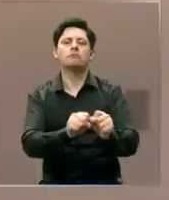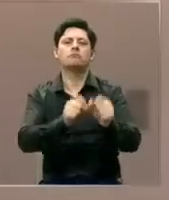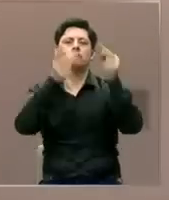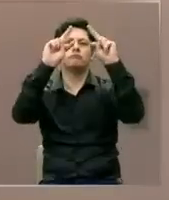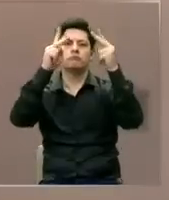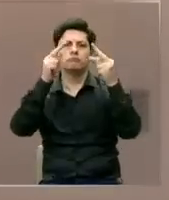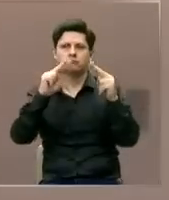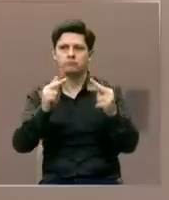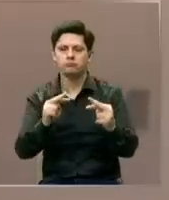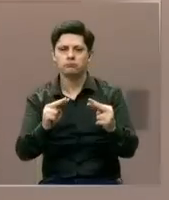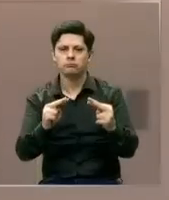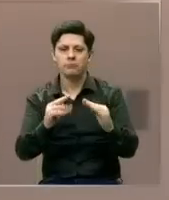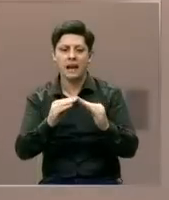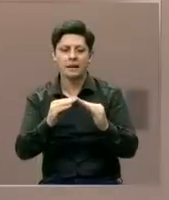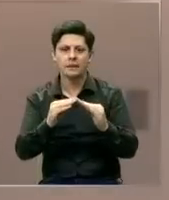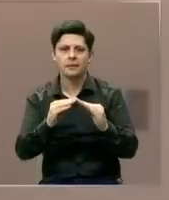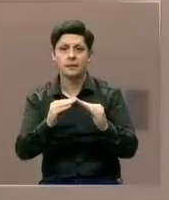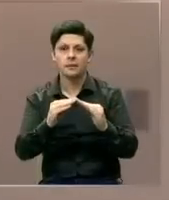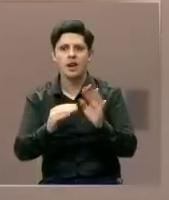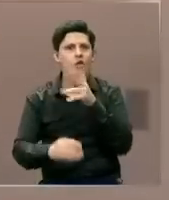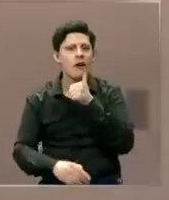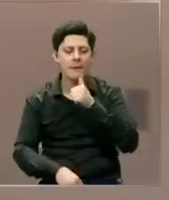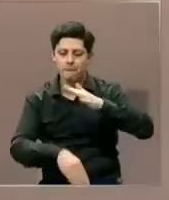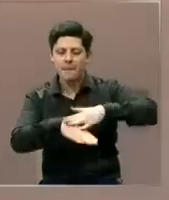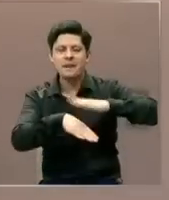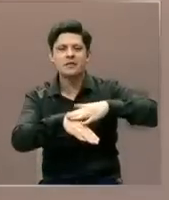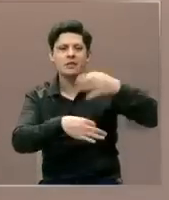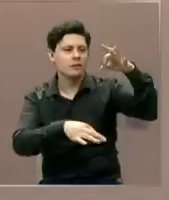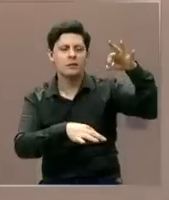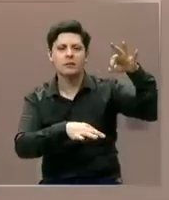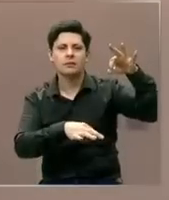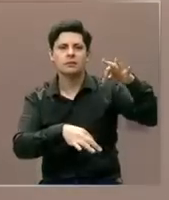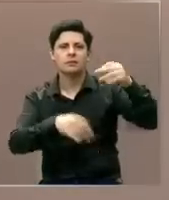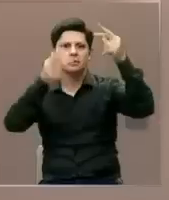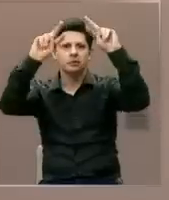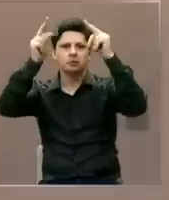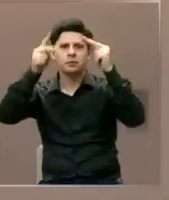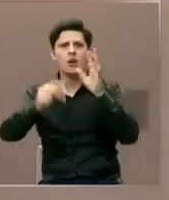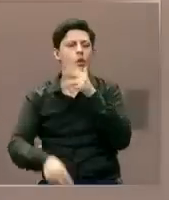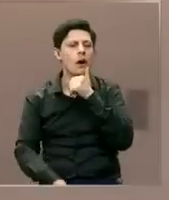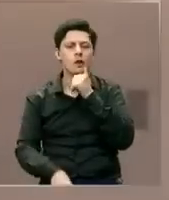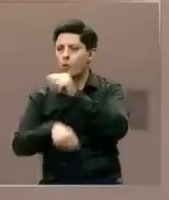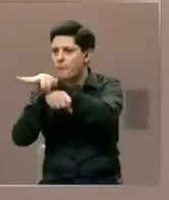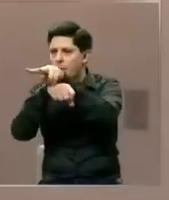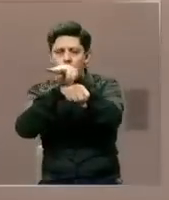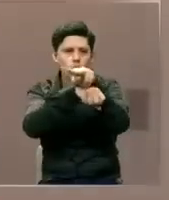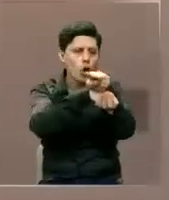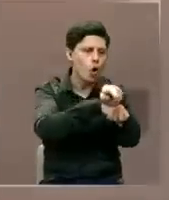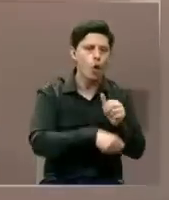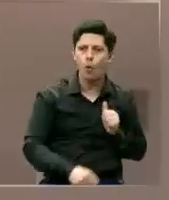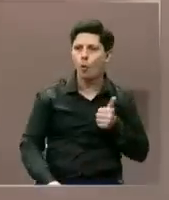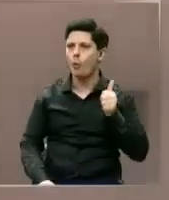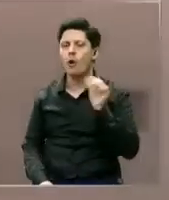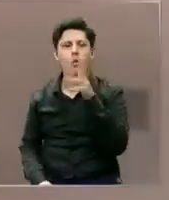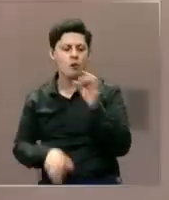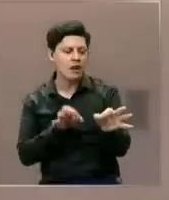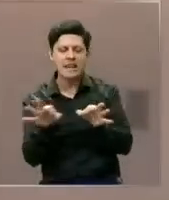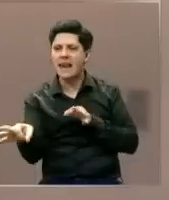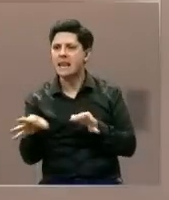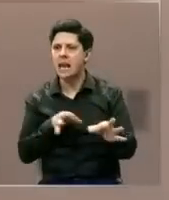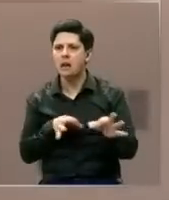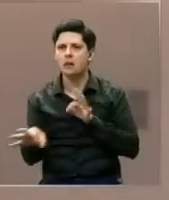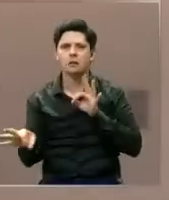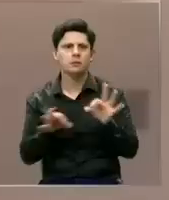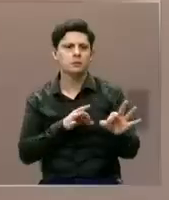empezaron a demoler sin permiso finalmente y sin un inspector, sin un ingeniero, sin nada. sea,